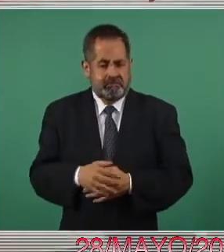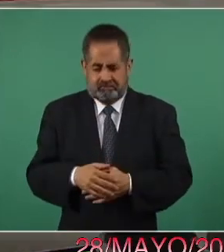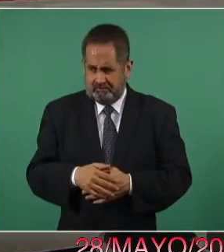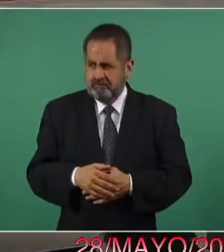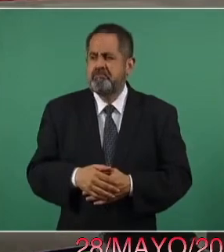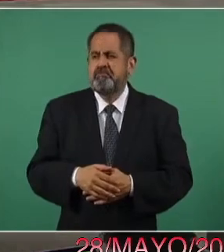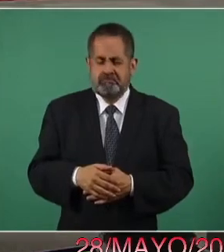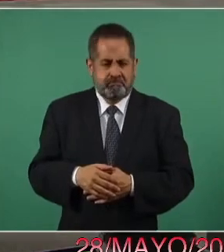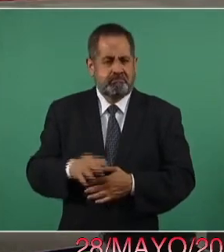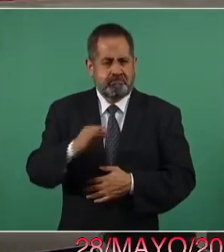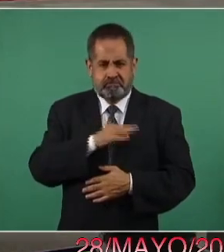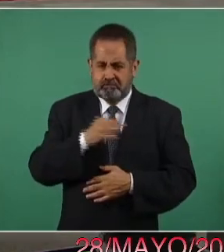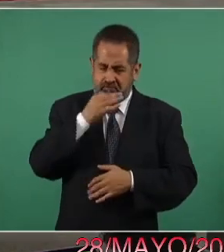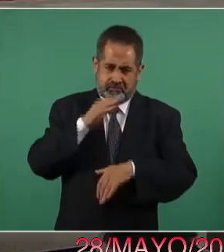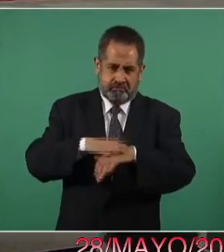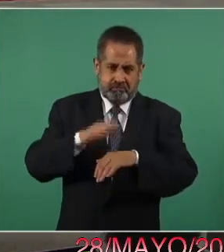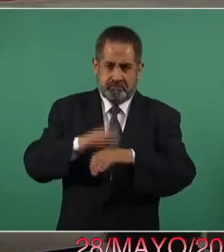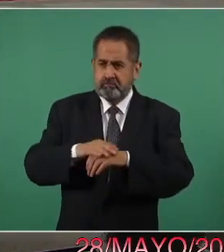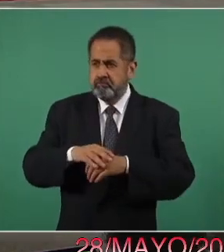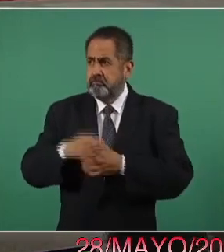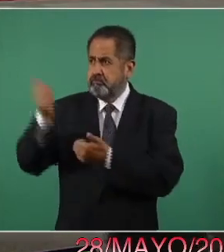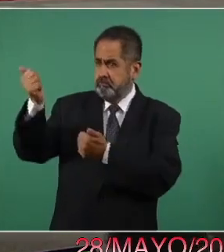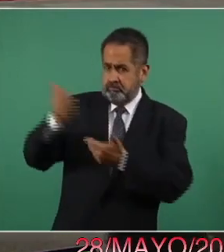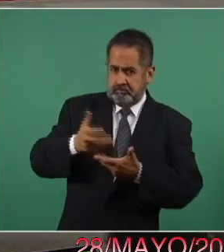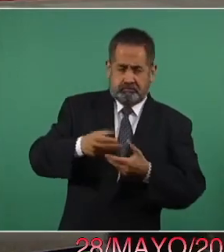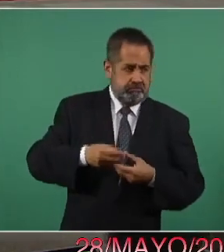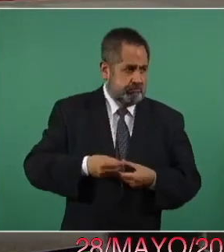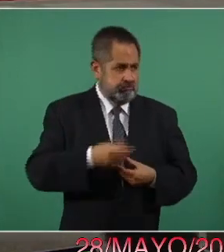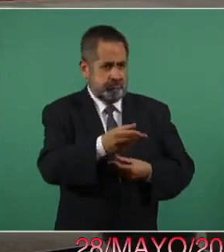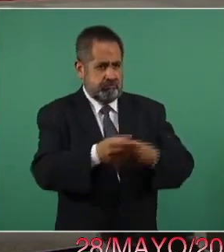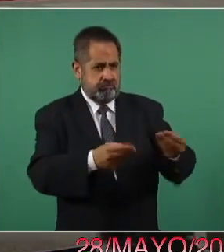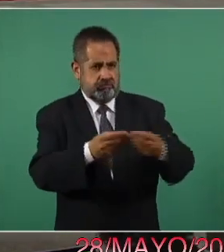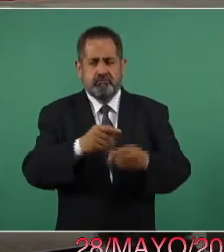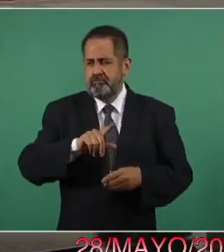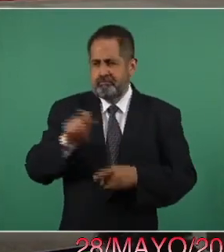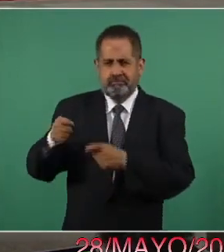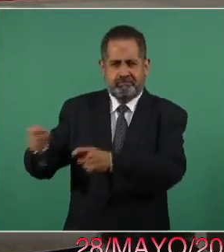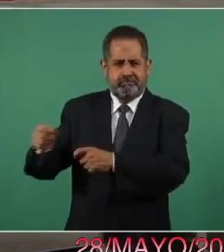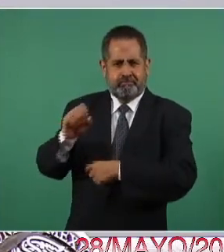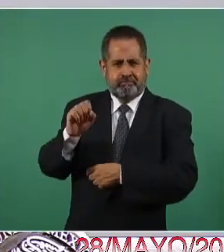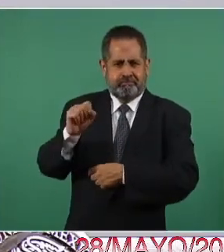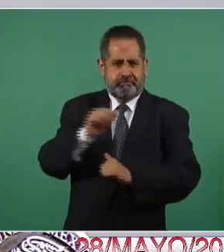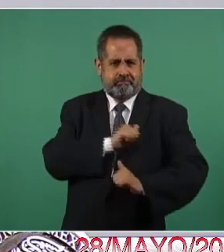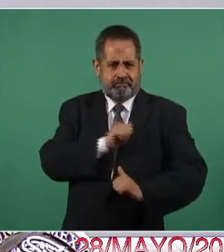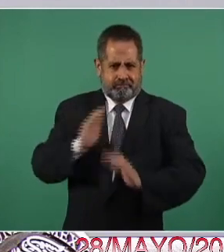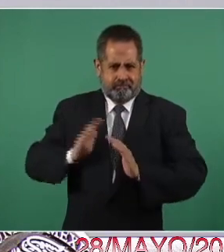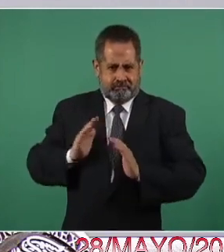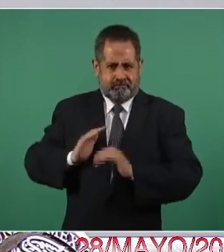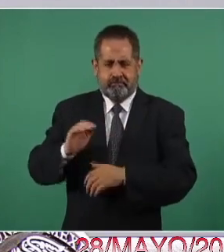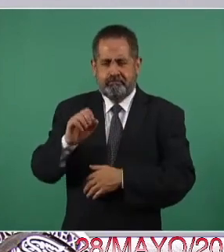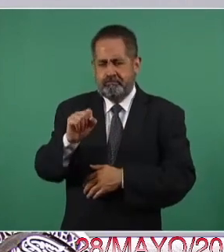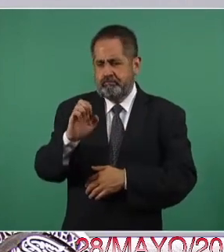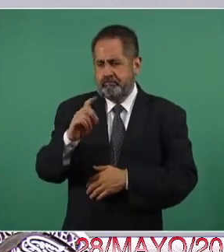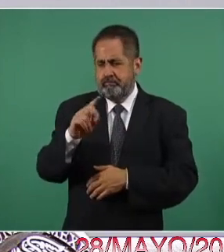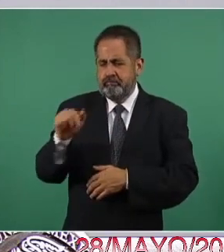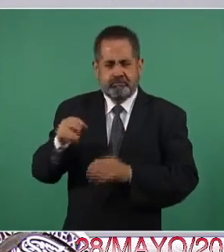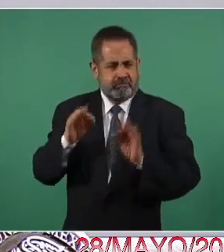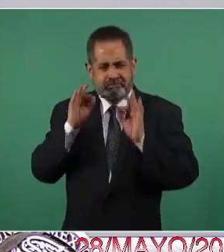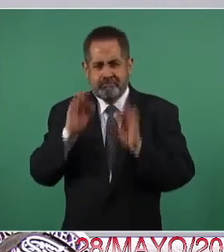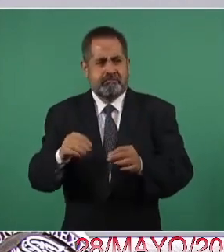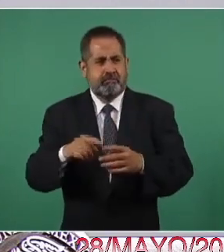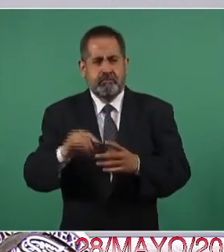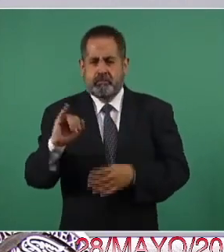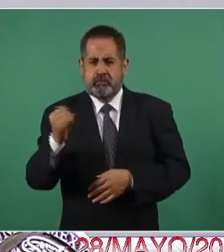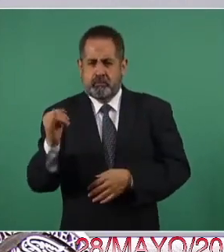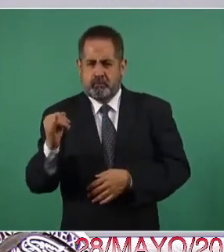asegurar con la distribución que también va a anunciar por parte de Sedena, podemos asegurar que durante la primera semana